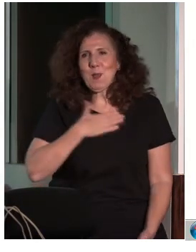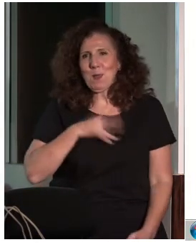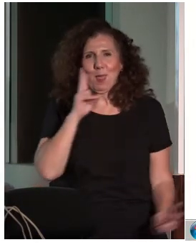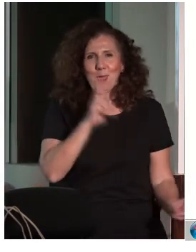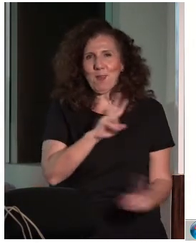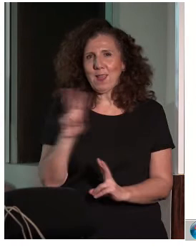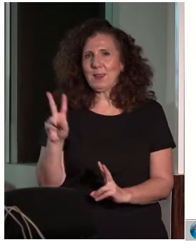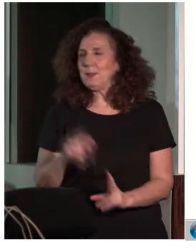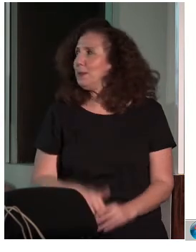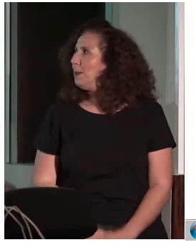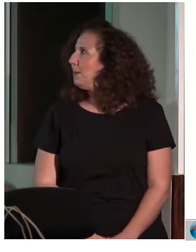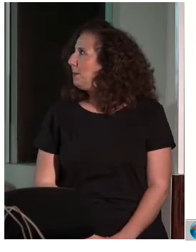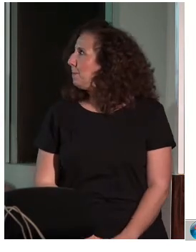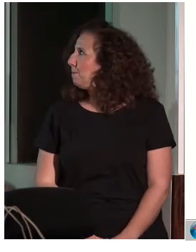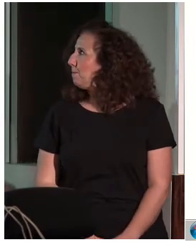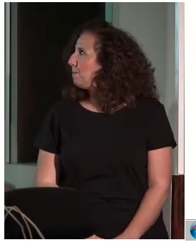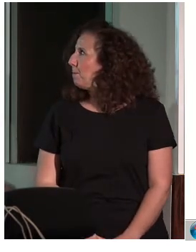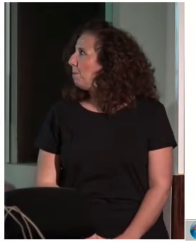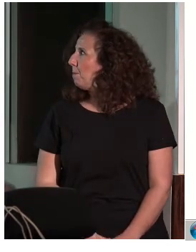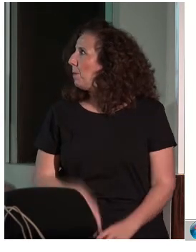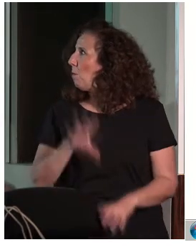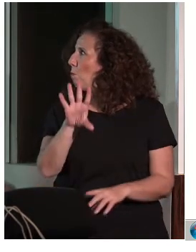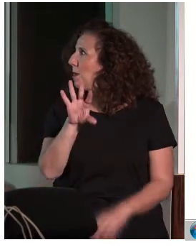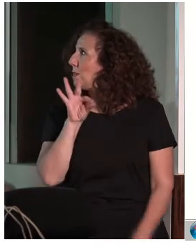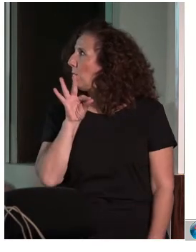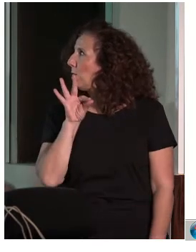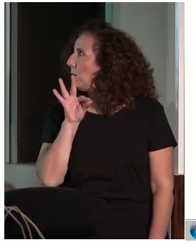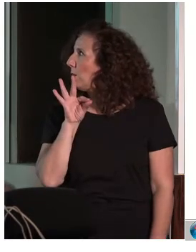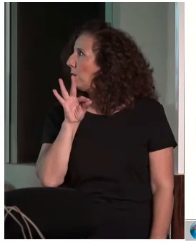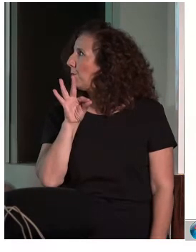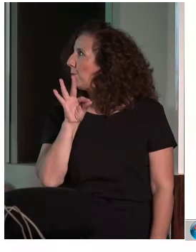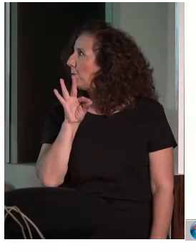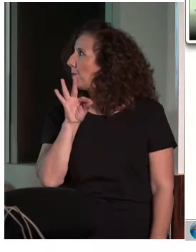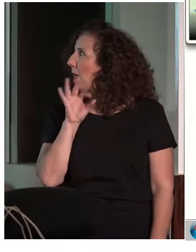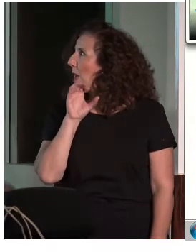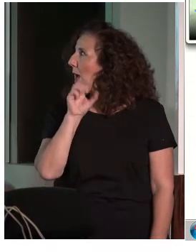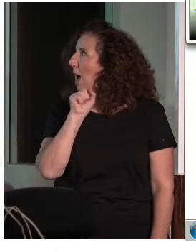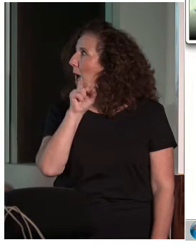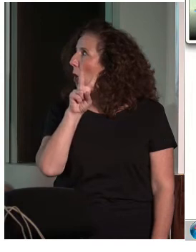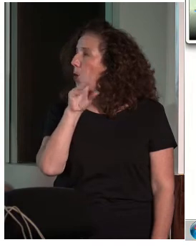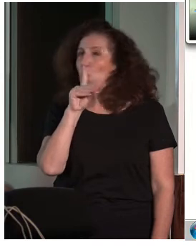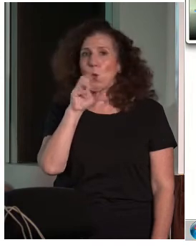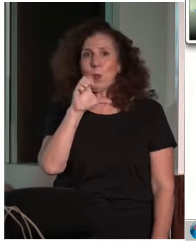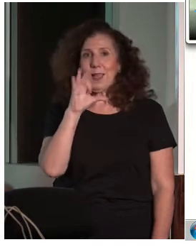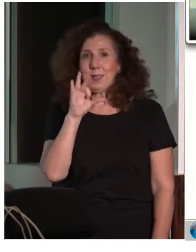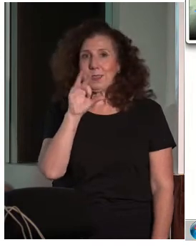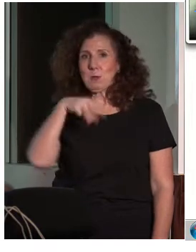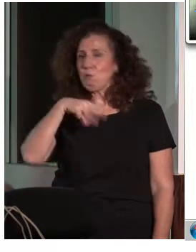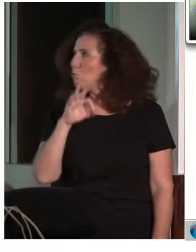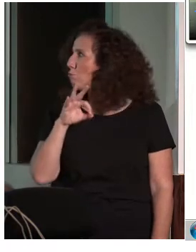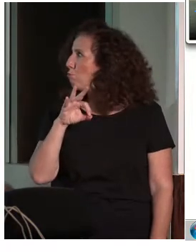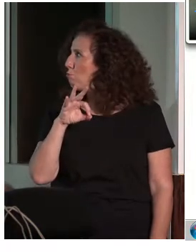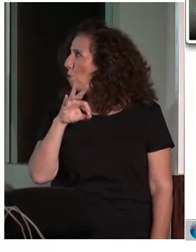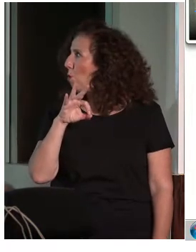Ya digo, tenemos varios. Bueno, os voy a poner Audis Mobile, por ejemplo, para que veáis... Luis ya puede disfrutar de cualquier